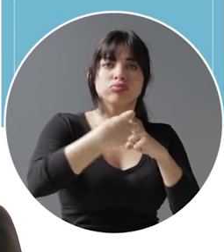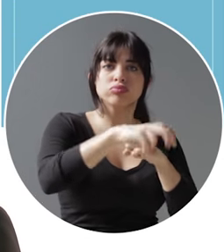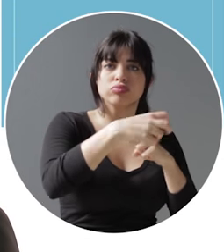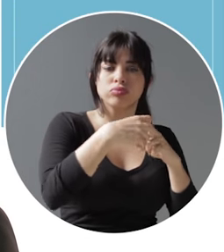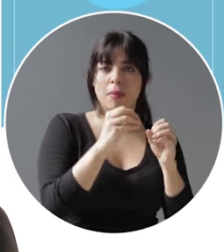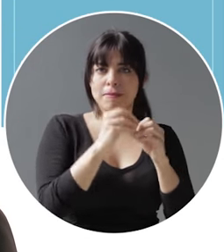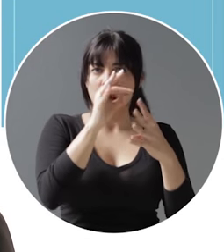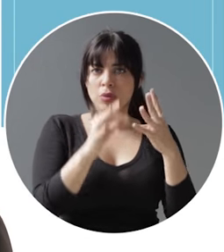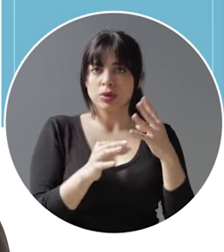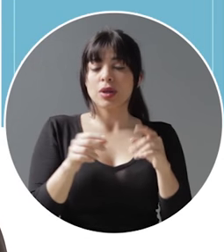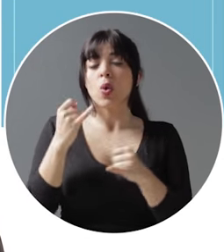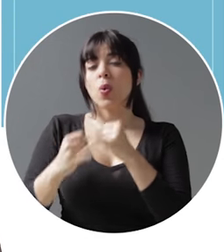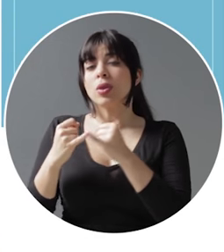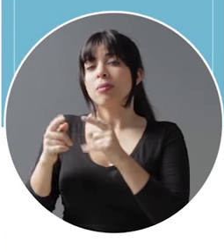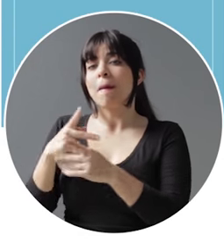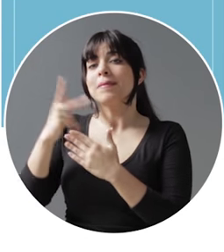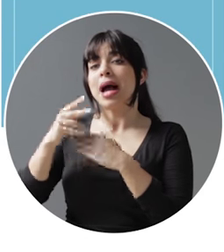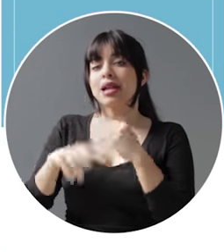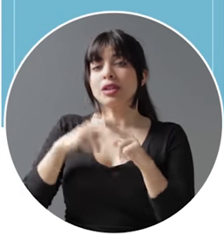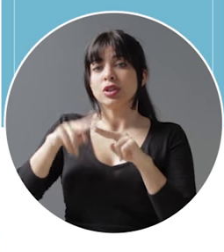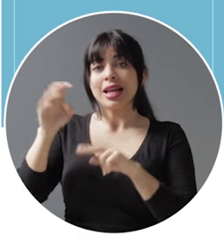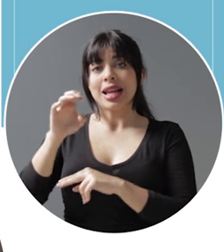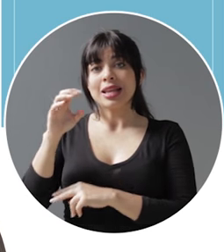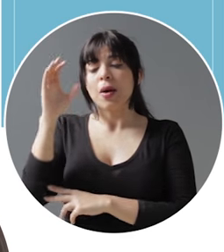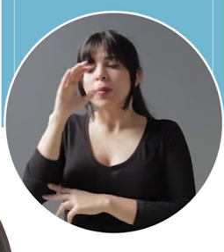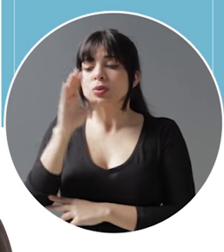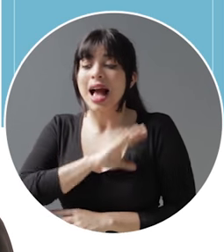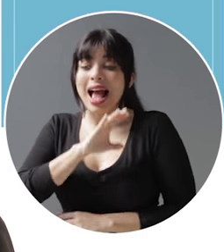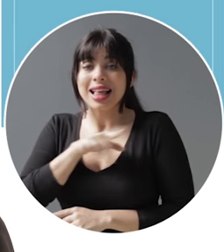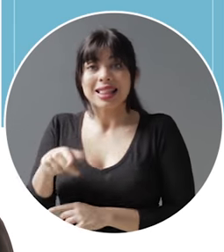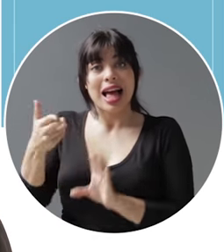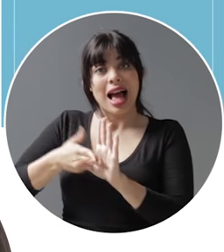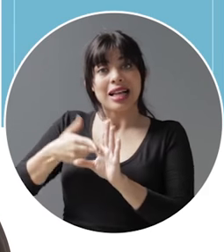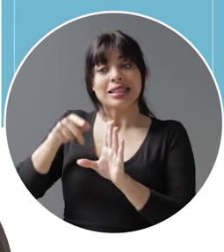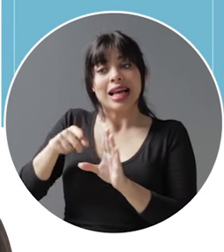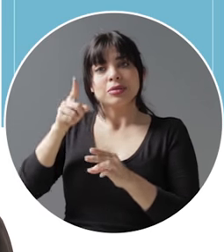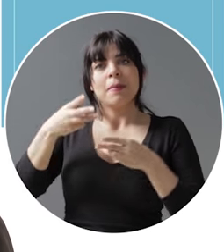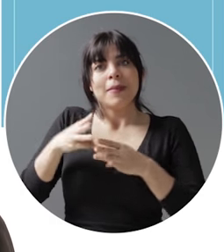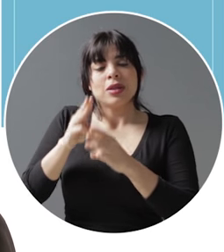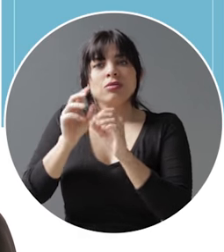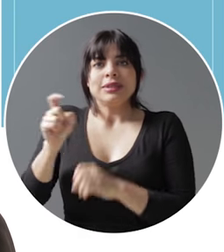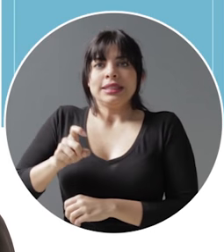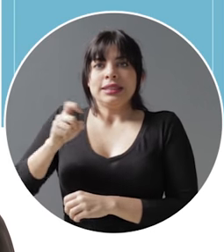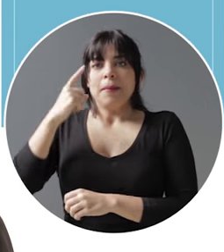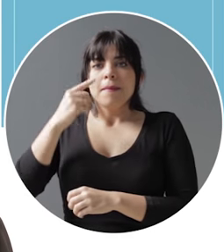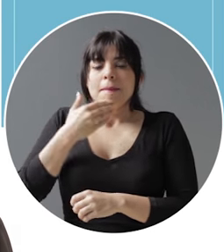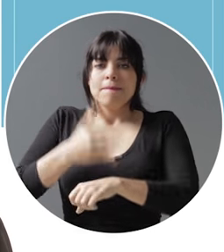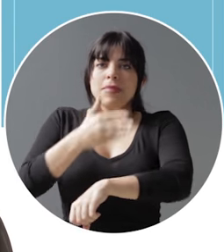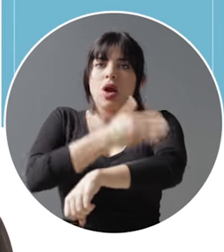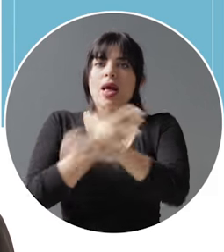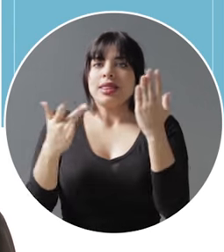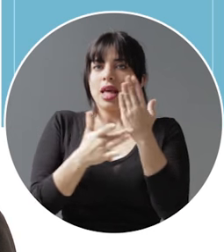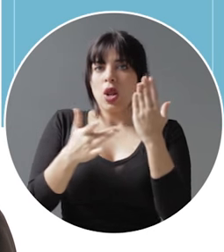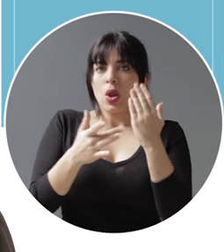último eje, el Plan Nacional de Energía considera la calidad de los combustibles como una medida necesaria para acompañar el mejoramiento